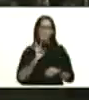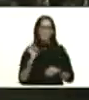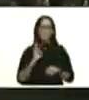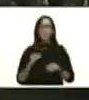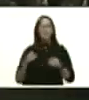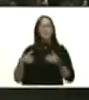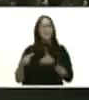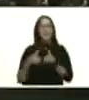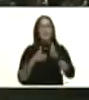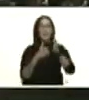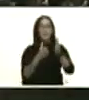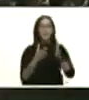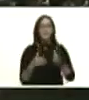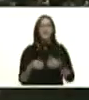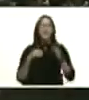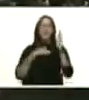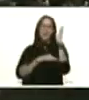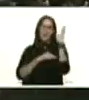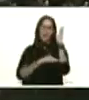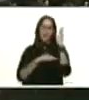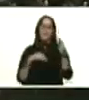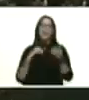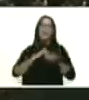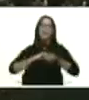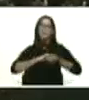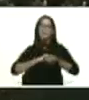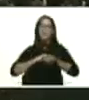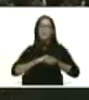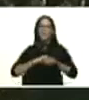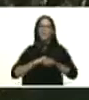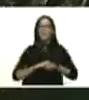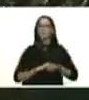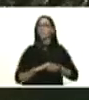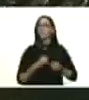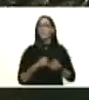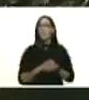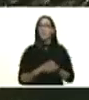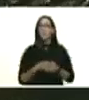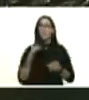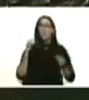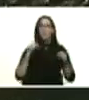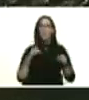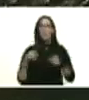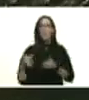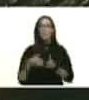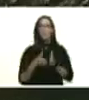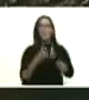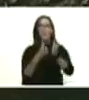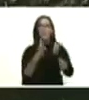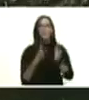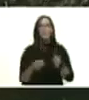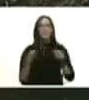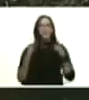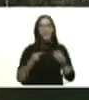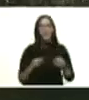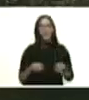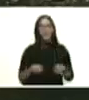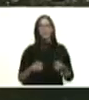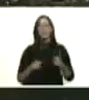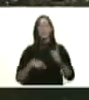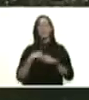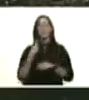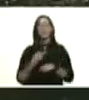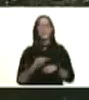viene desde Lara a Trujillo esa es una vía que hemos avanzado y que seguramente la próxima